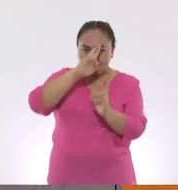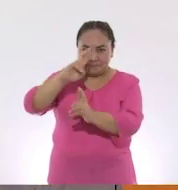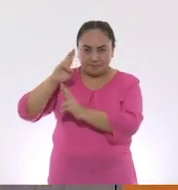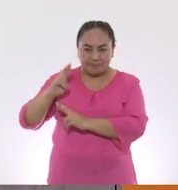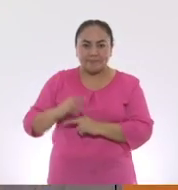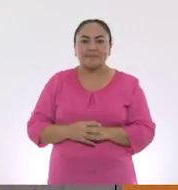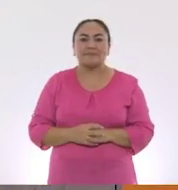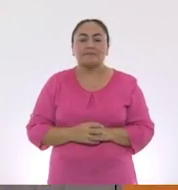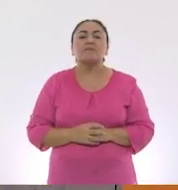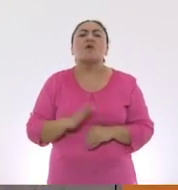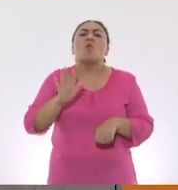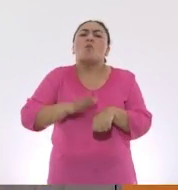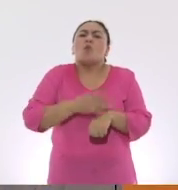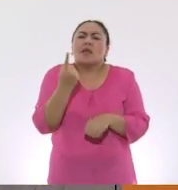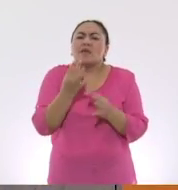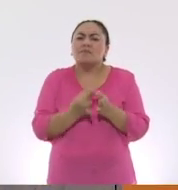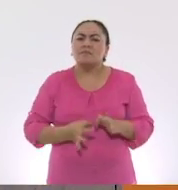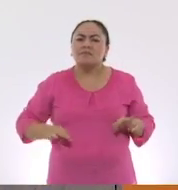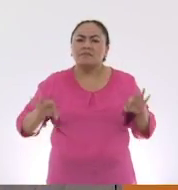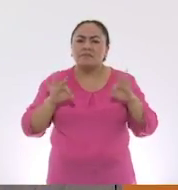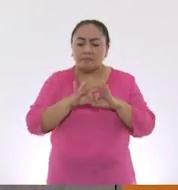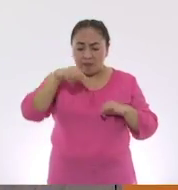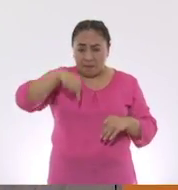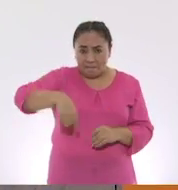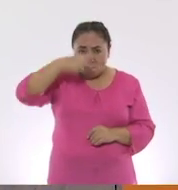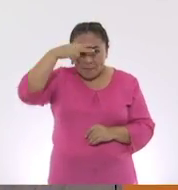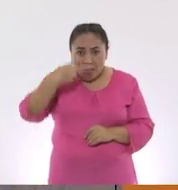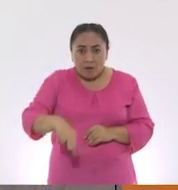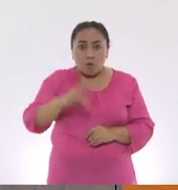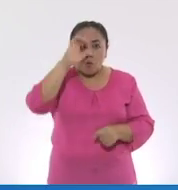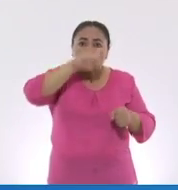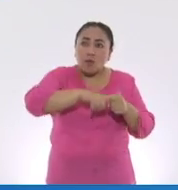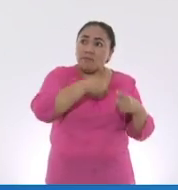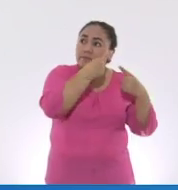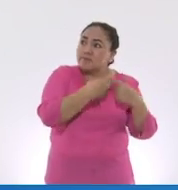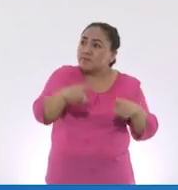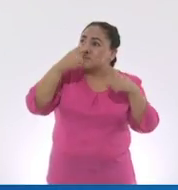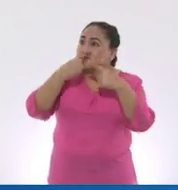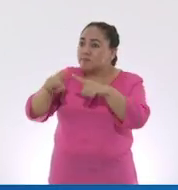¿Por qué es importante que en México vivan personas de diferentes culturas?